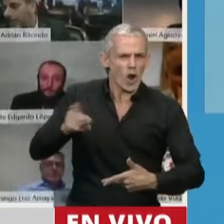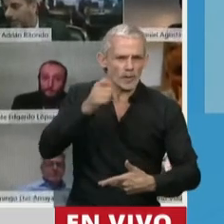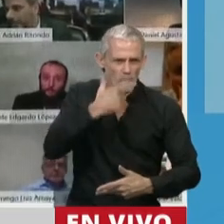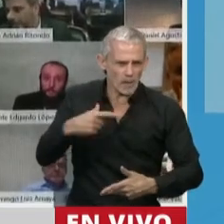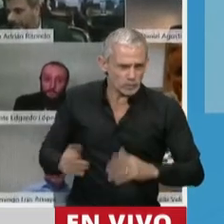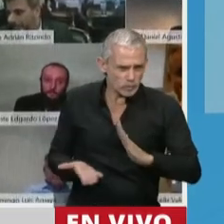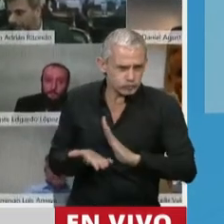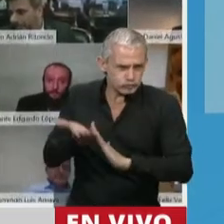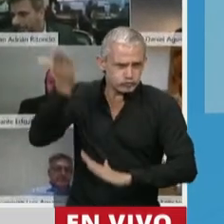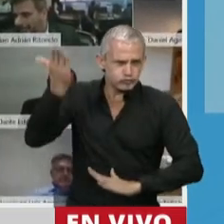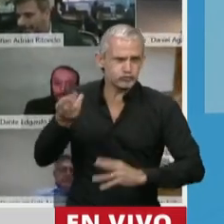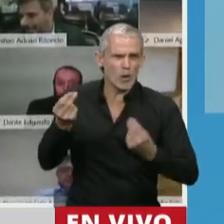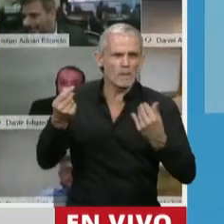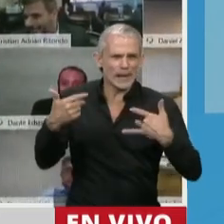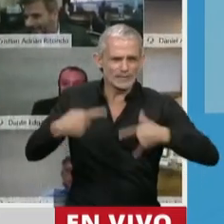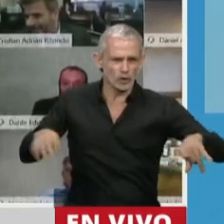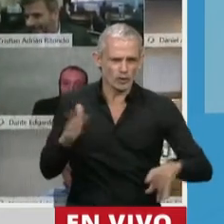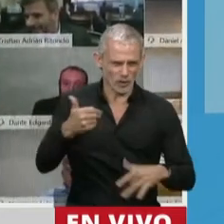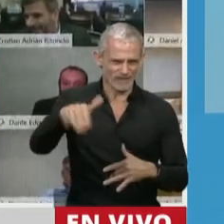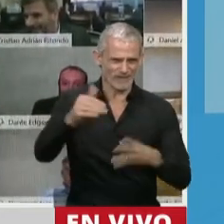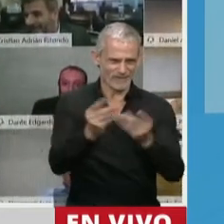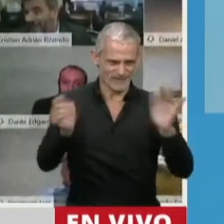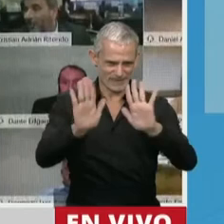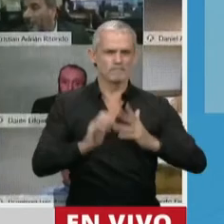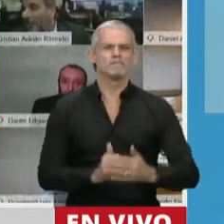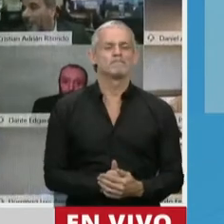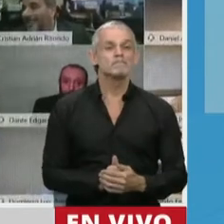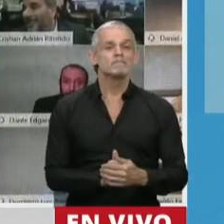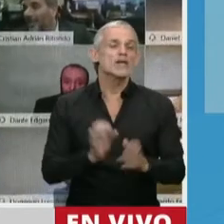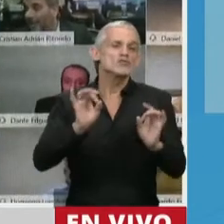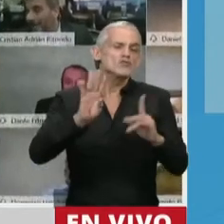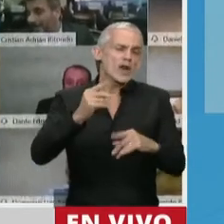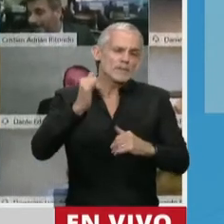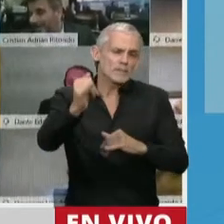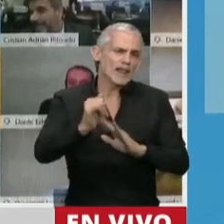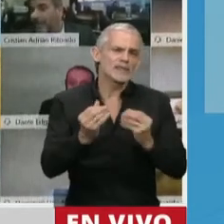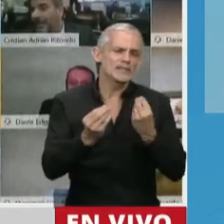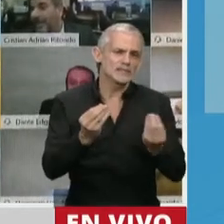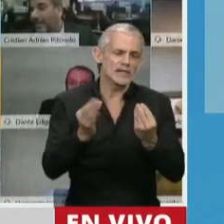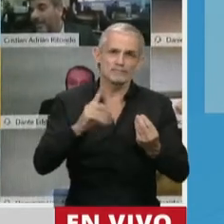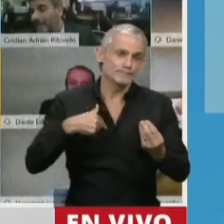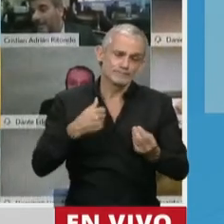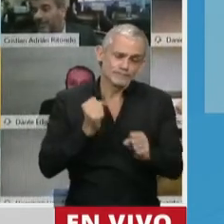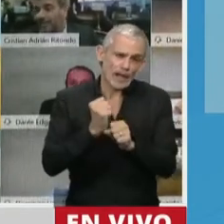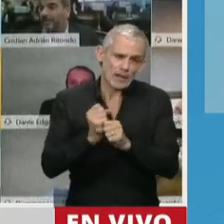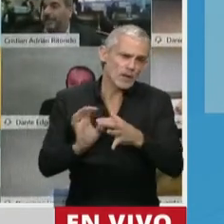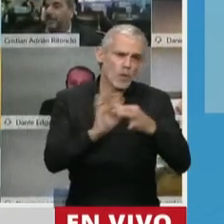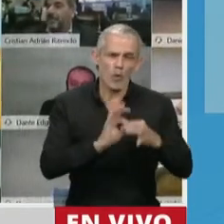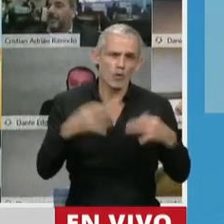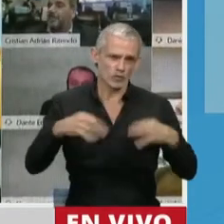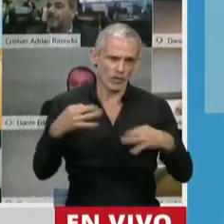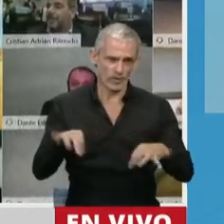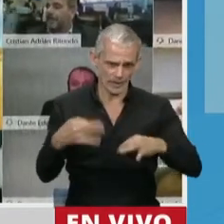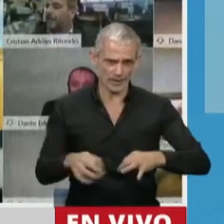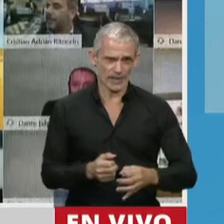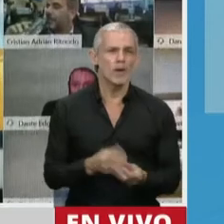tarifario generó. Ya termino, señor Presidente, y simplemente decir que trabajemos juntos en función de